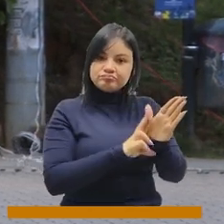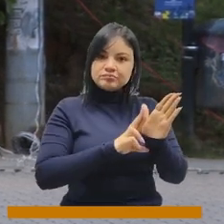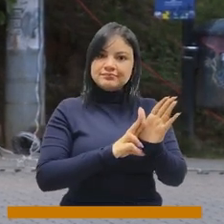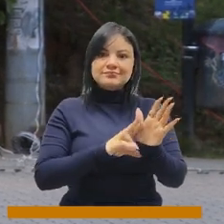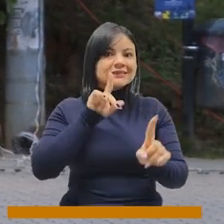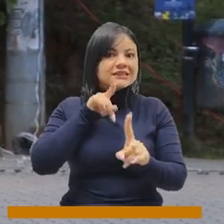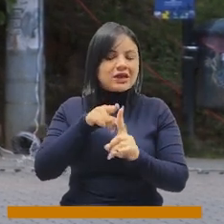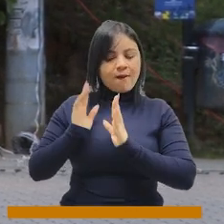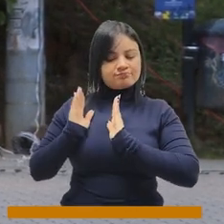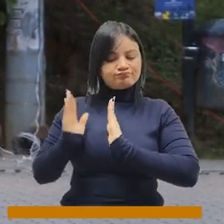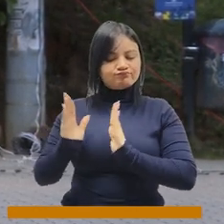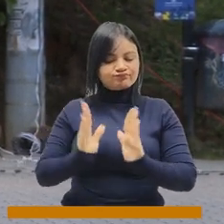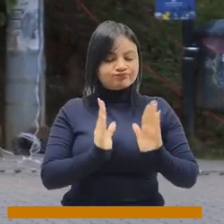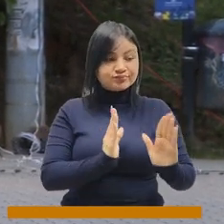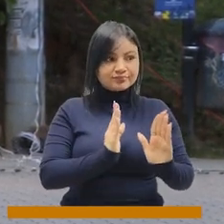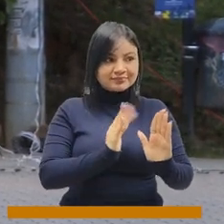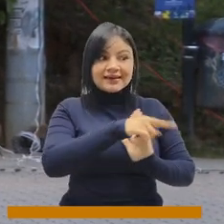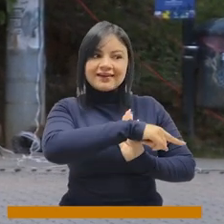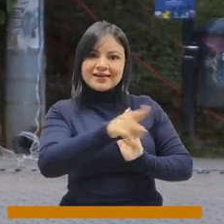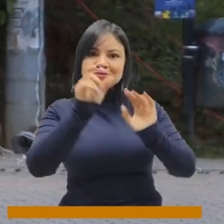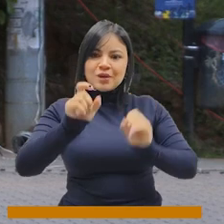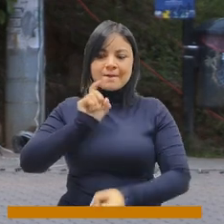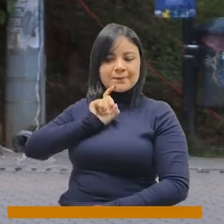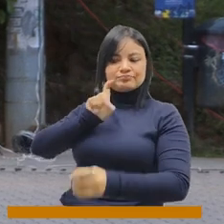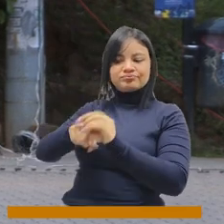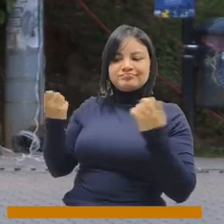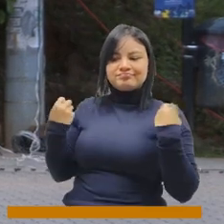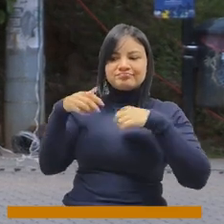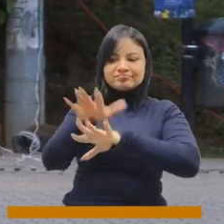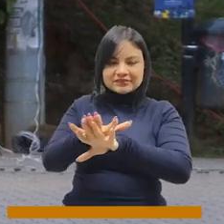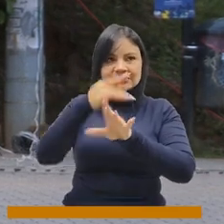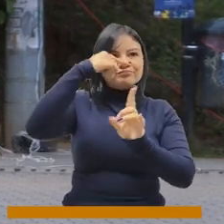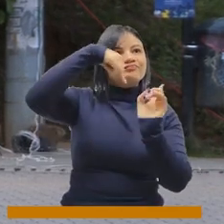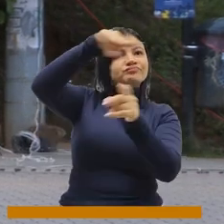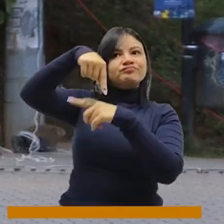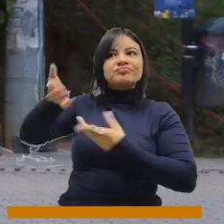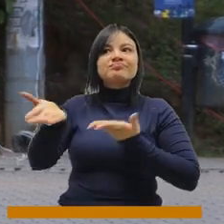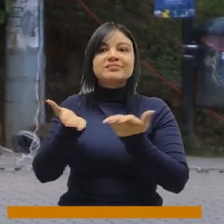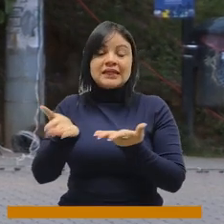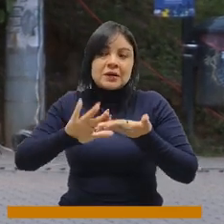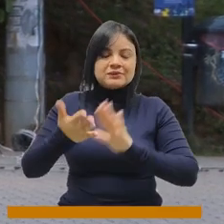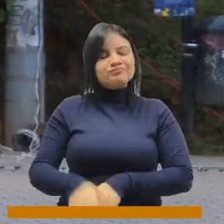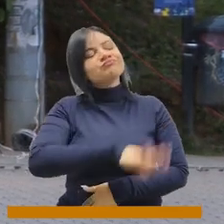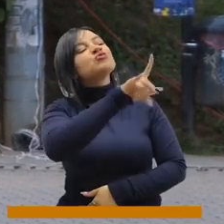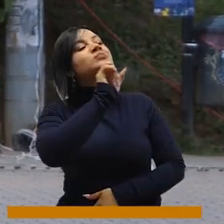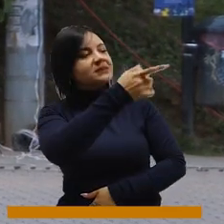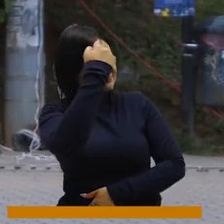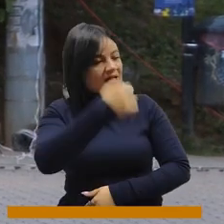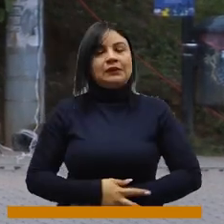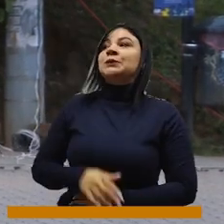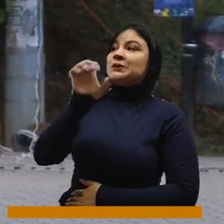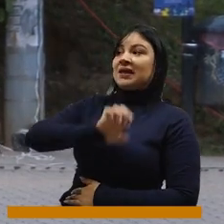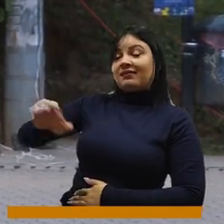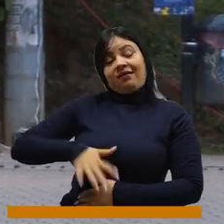podamos hacer una operación bien ordenada y que ellos puedan entrar a la red de oferta de turismo comunitario. ¿Qué les parece eso? qué